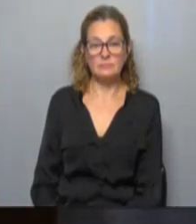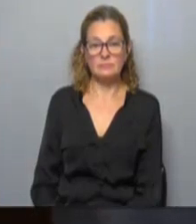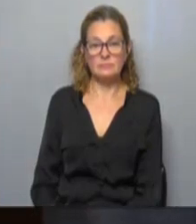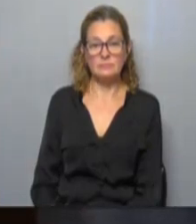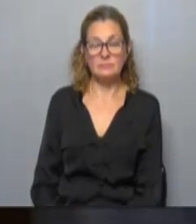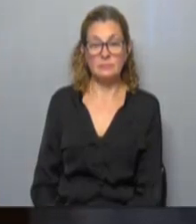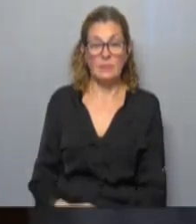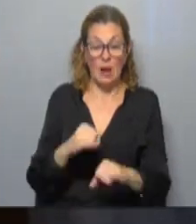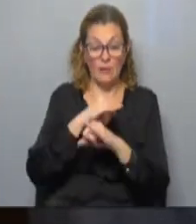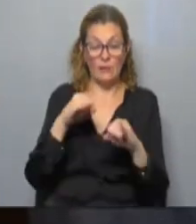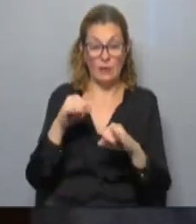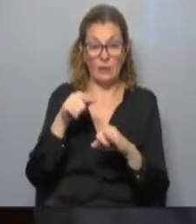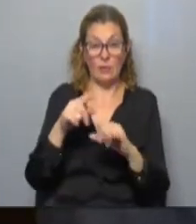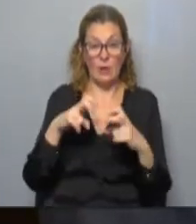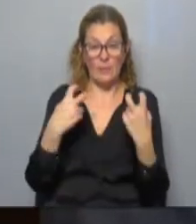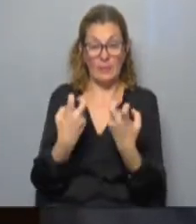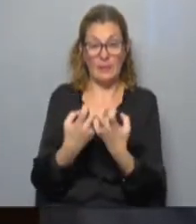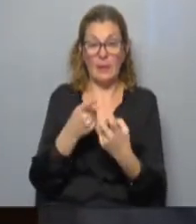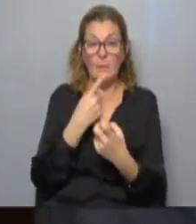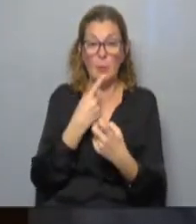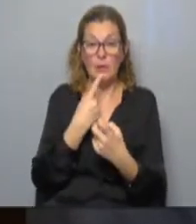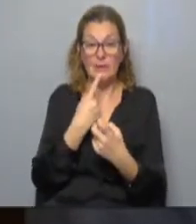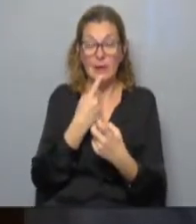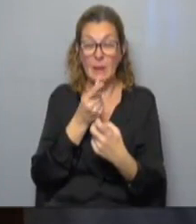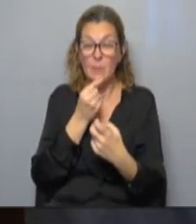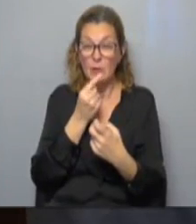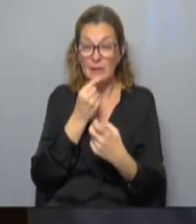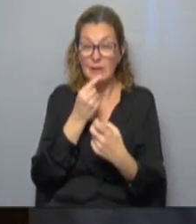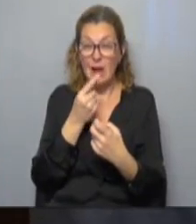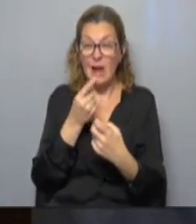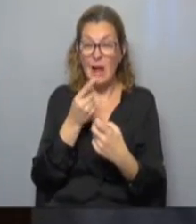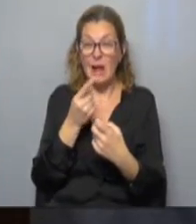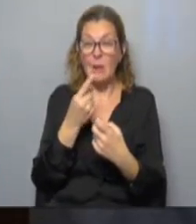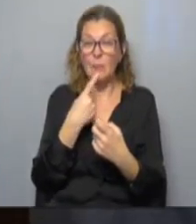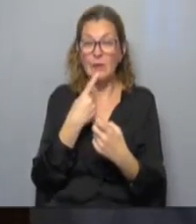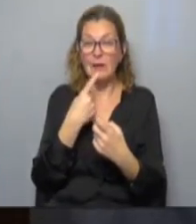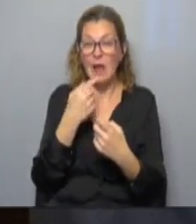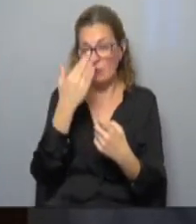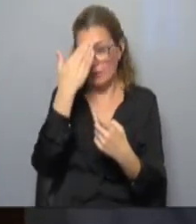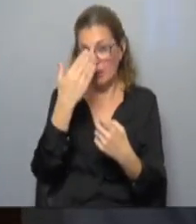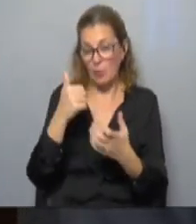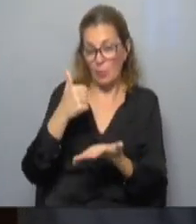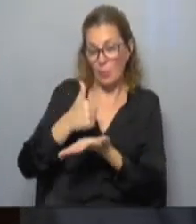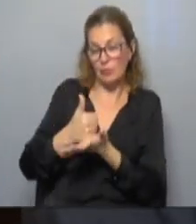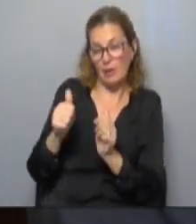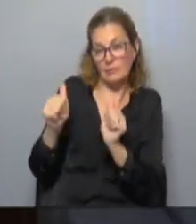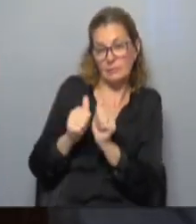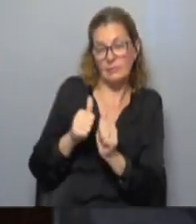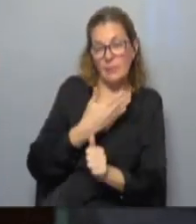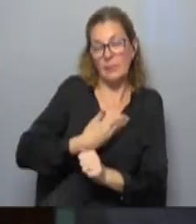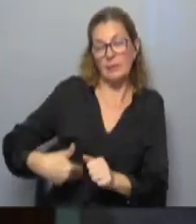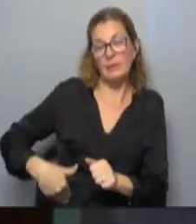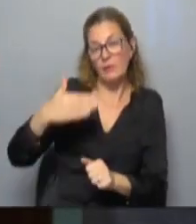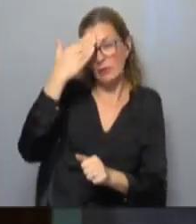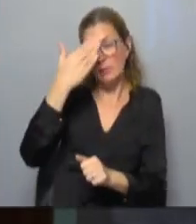Martín, finalizó entonces la Mesa Política Nacional del Frente Amplio y ya lo tenemos a Fernando Pereira, el presidente del